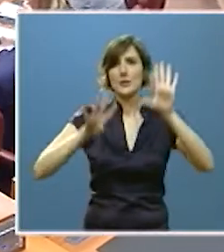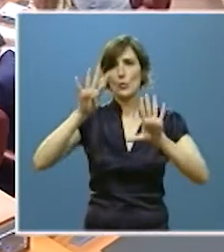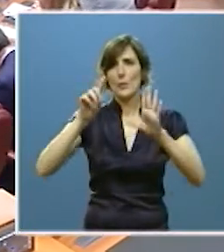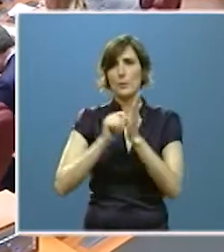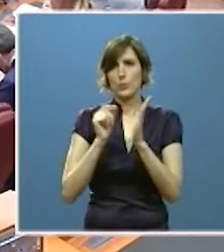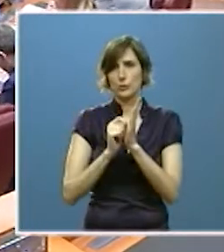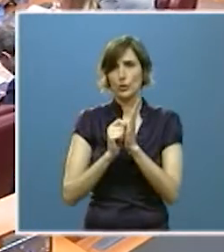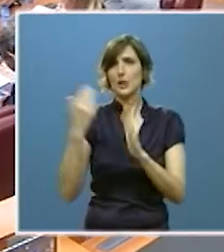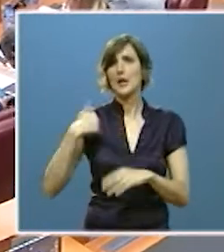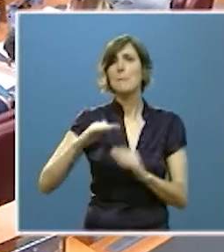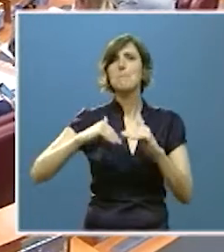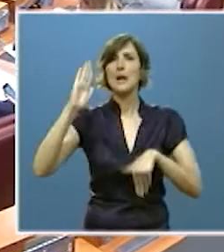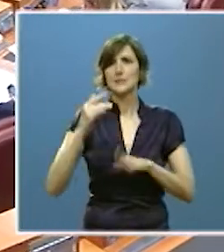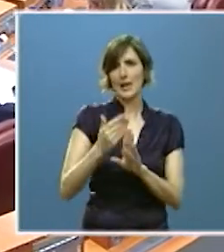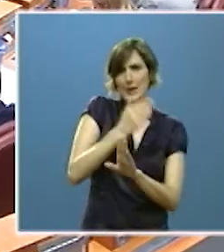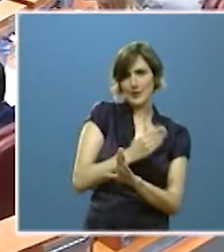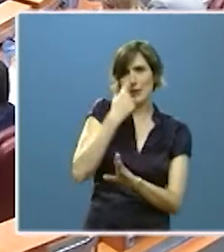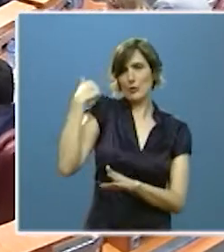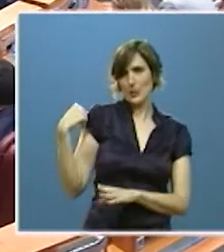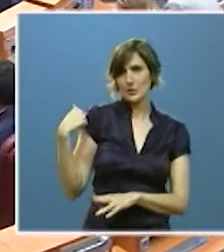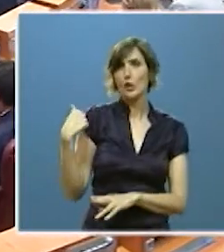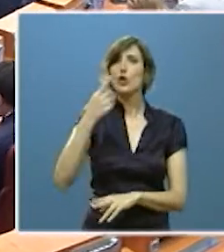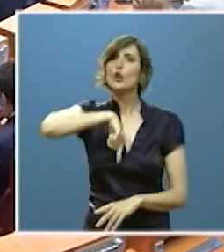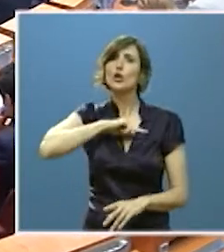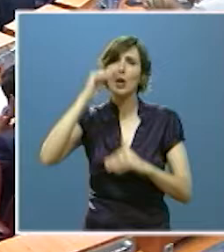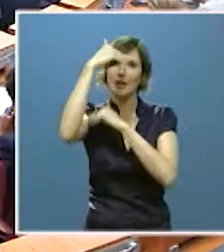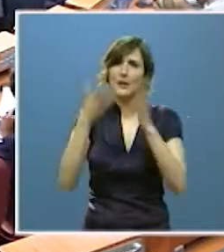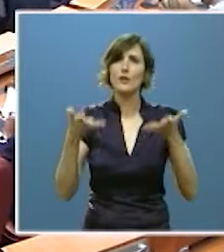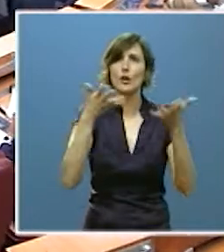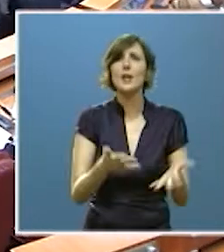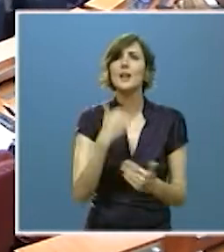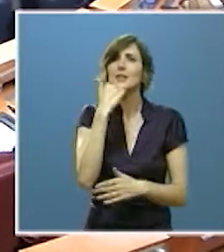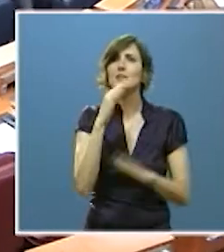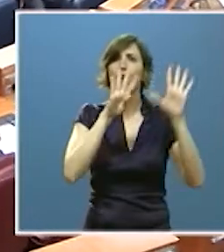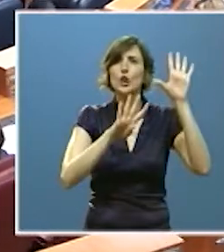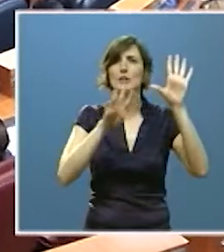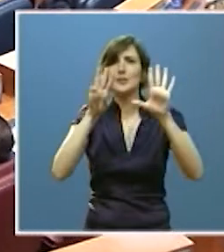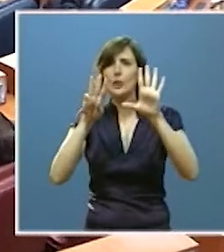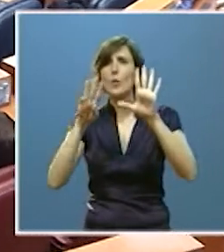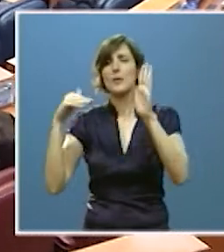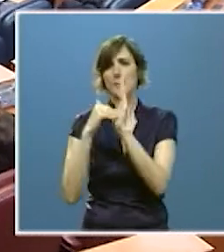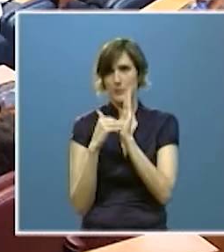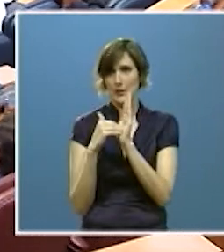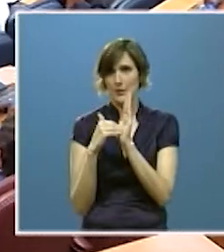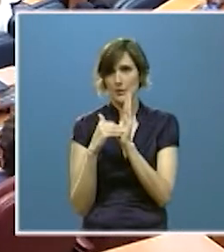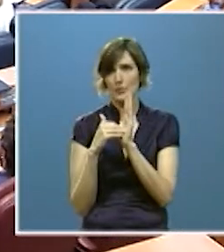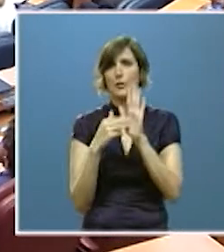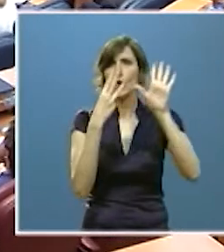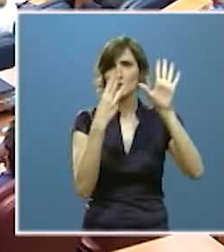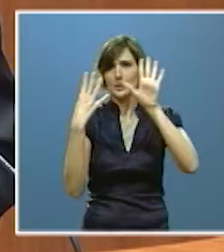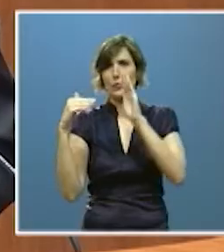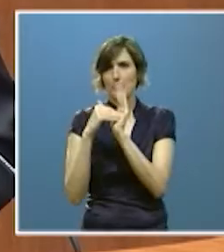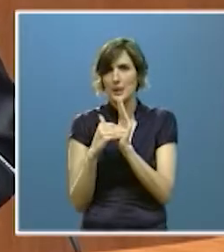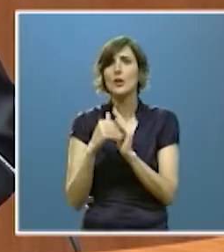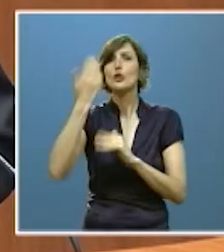se destaca que atendemos a más beneficiarios que nunca casi 89.000 que somos la comunidad con una atención más